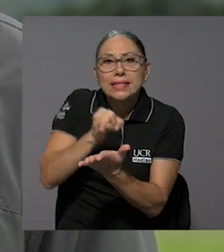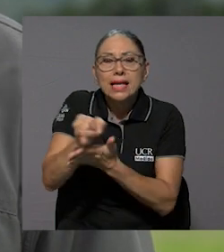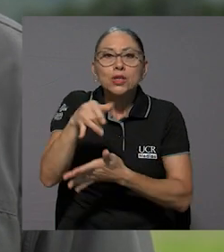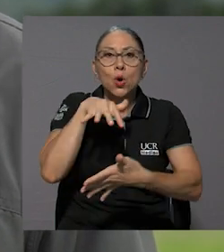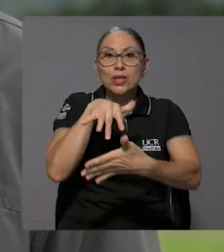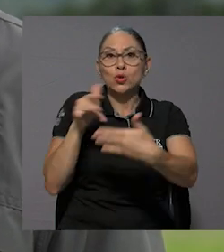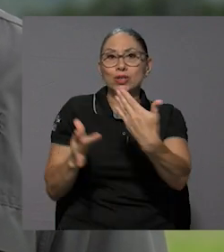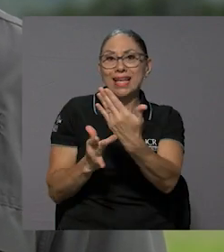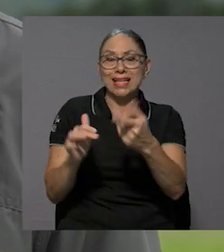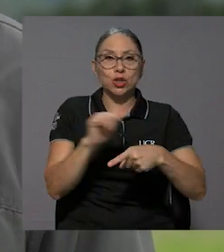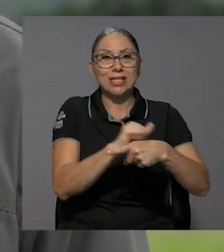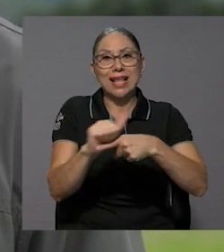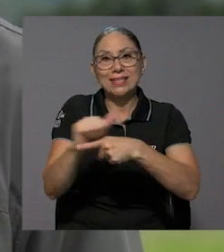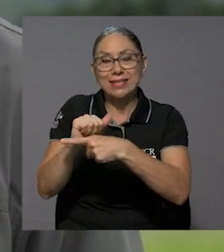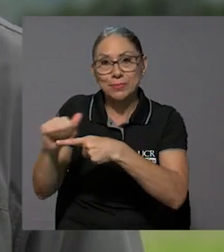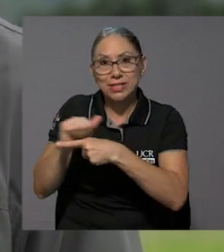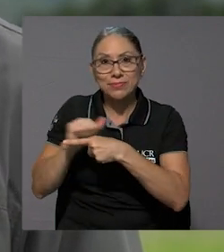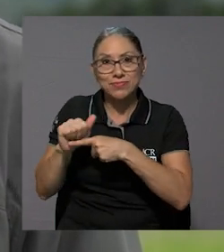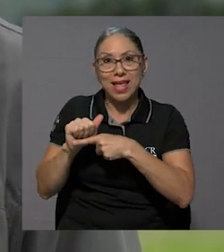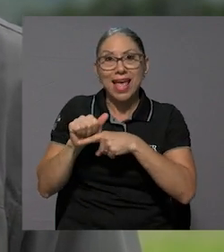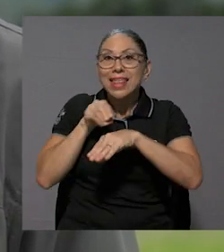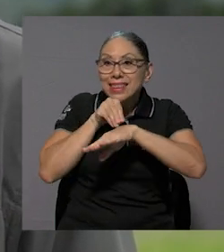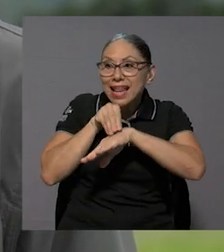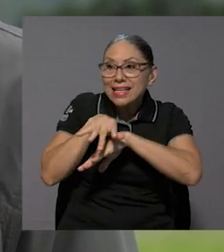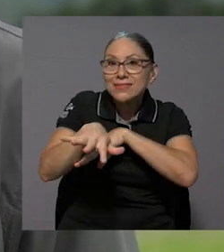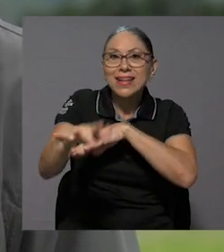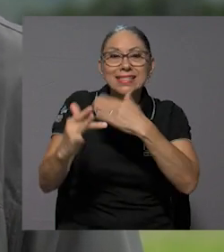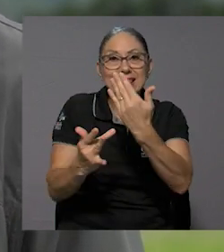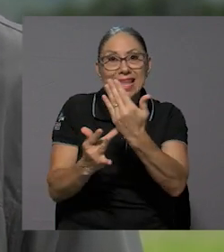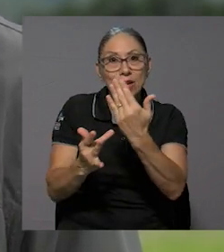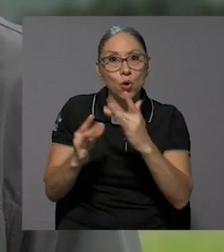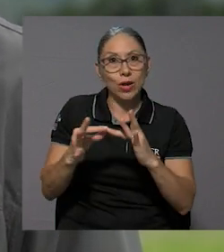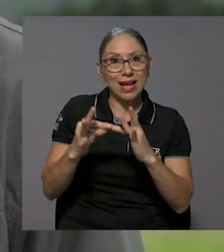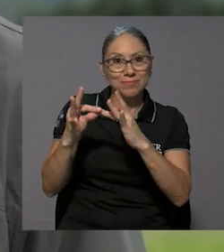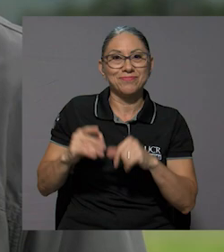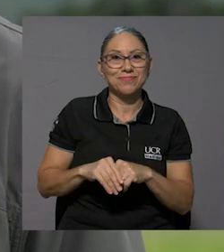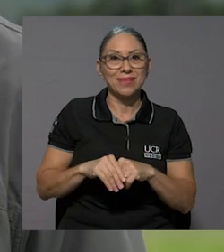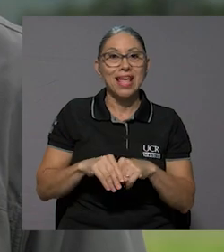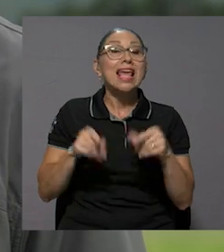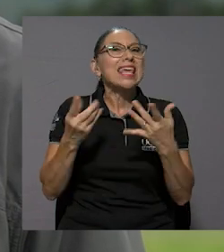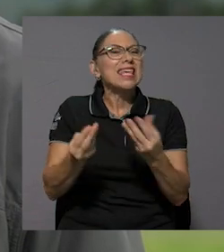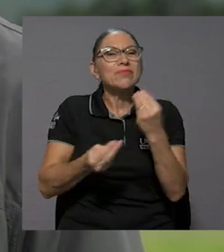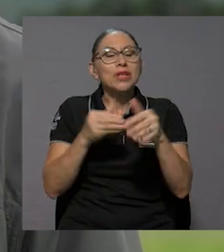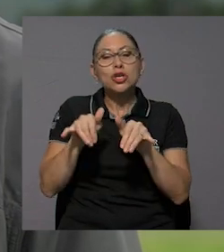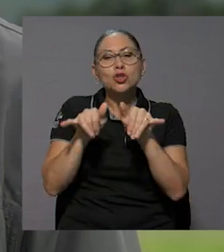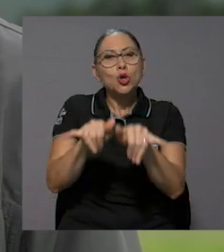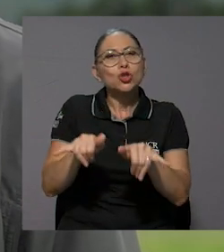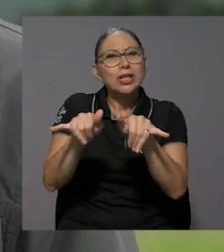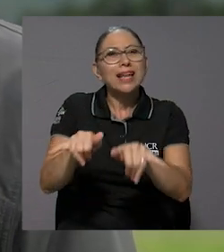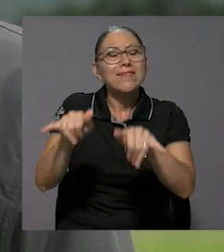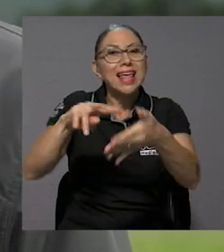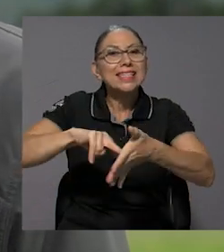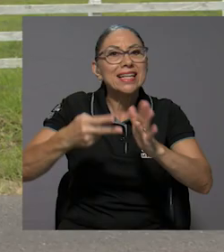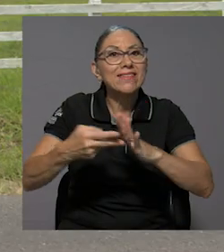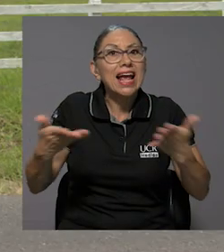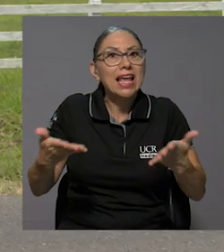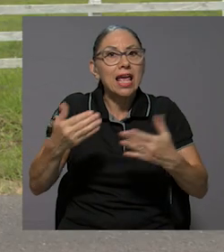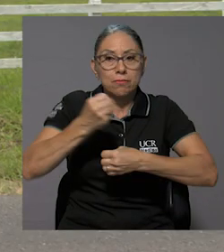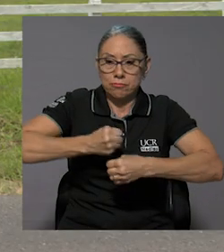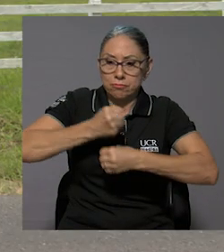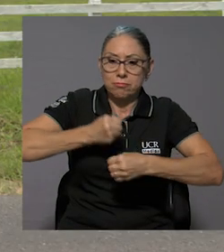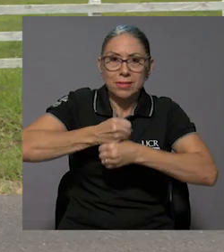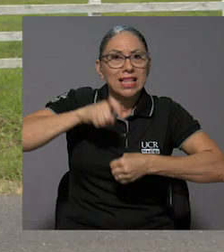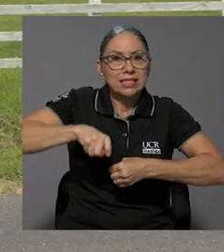dar capacitación, transferencias tecnológicas sobre todo. Y el marco de sostenibilidad lo que nos dice es que ocupamos producir,